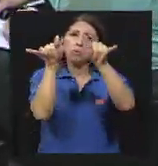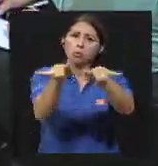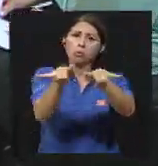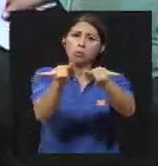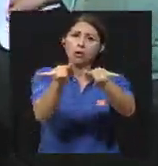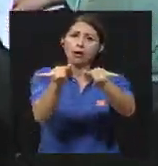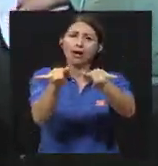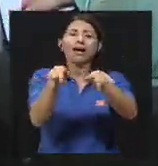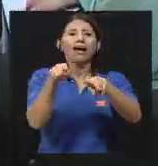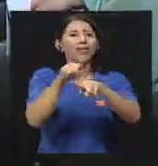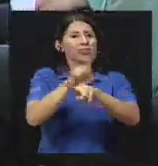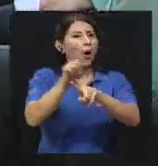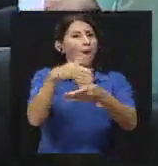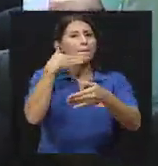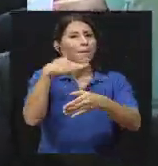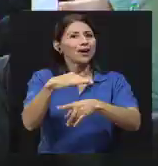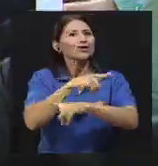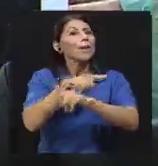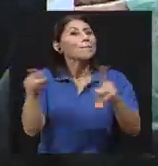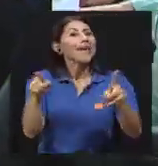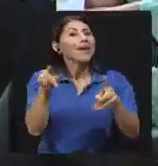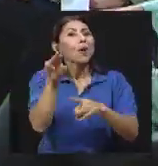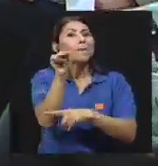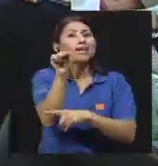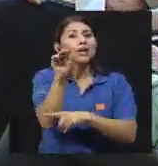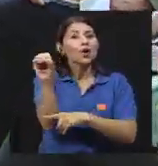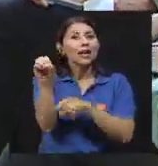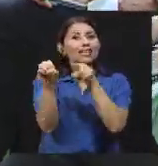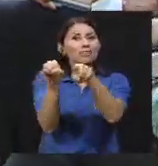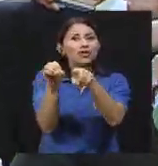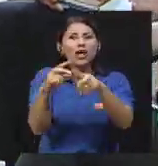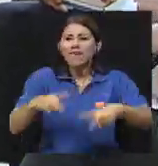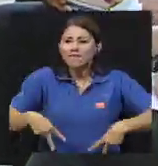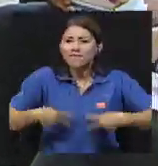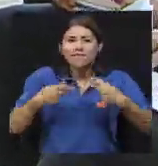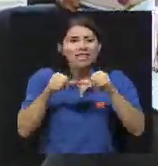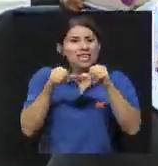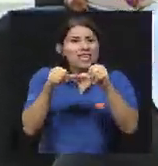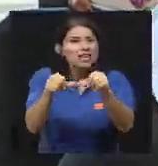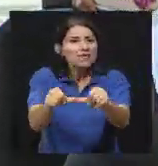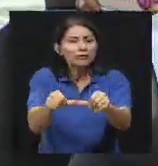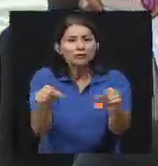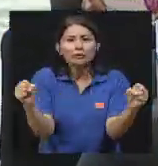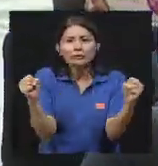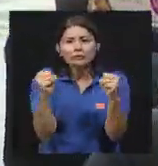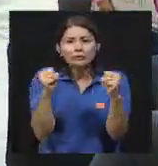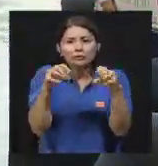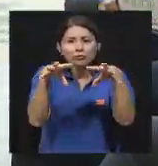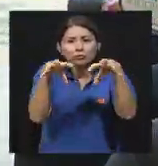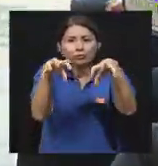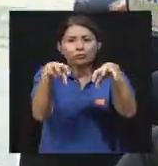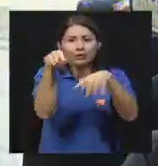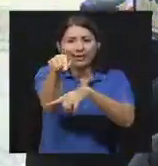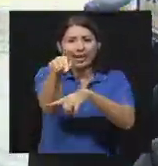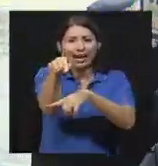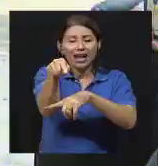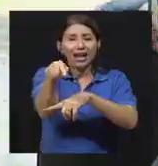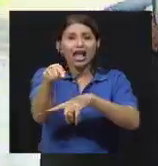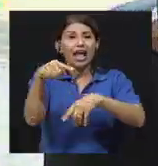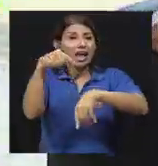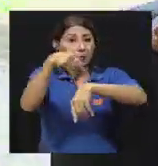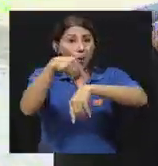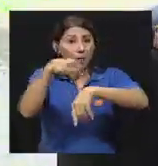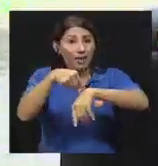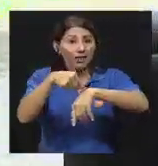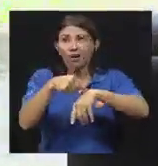van a descomponer fácilmente. Pero los microorganismos quedan totalmente vivos, están inhibidos dentro de este alimento congelado. En el